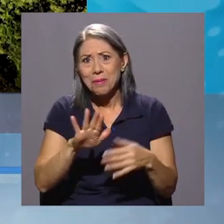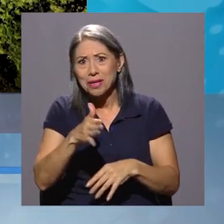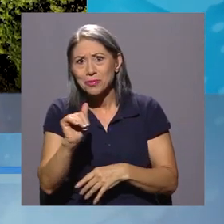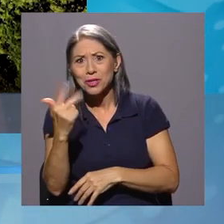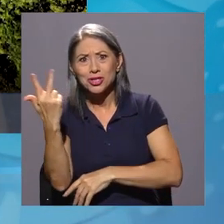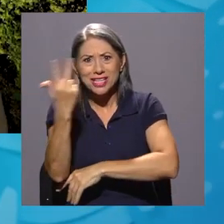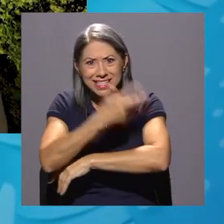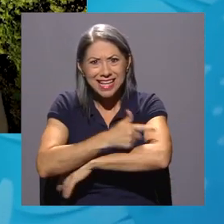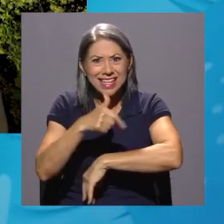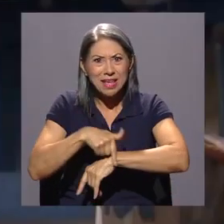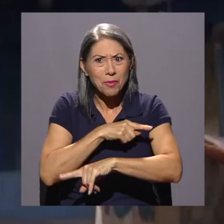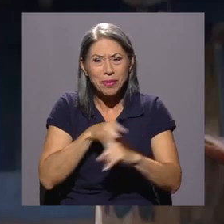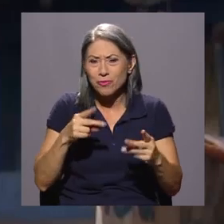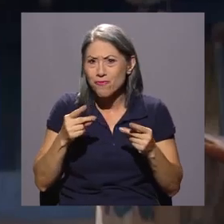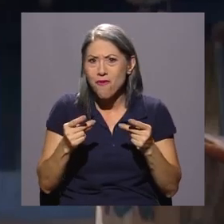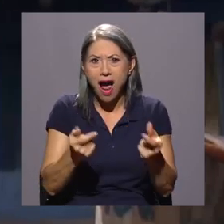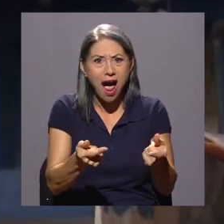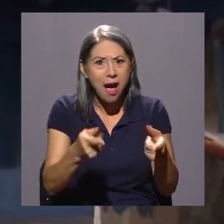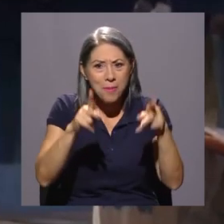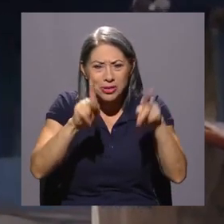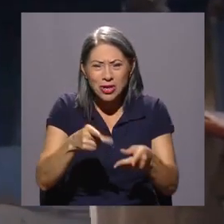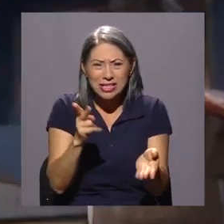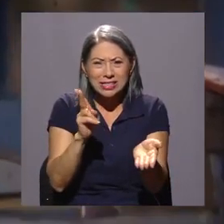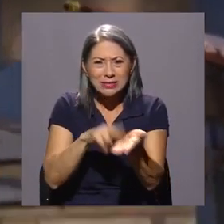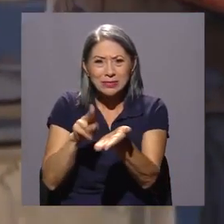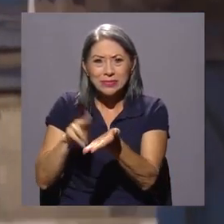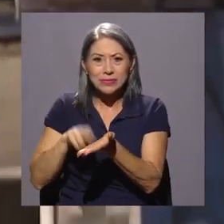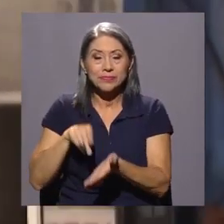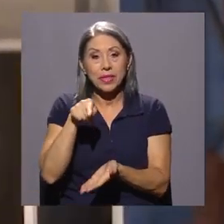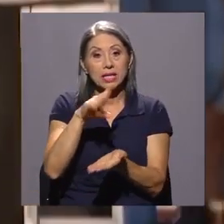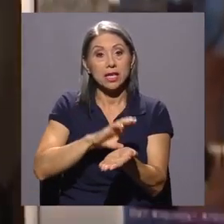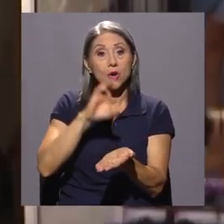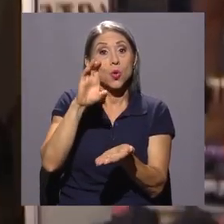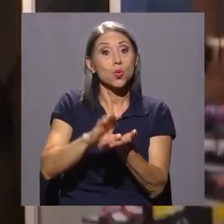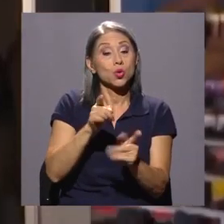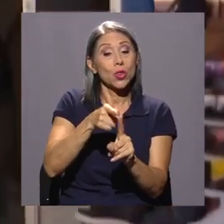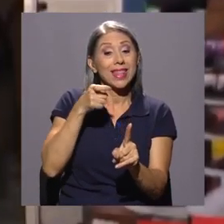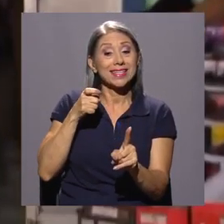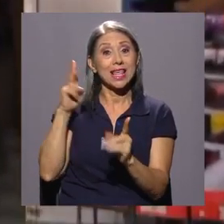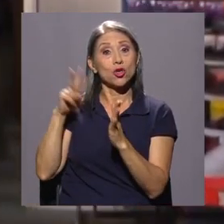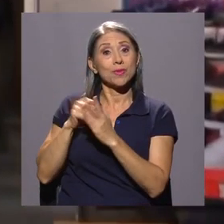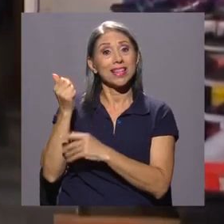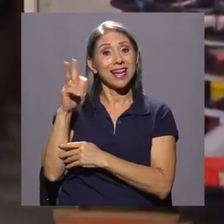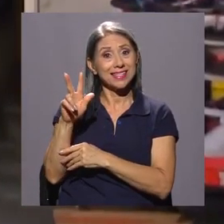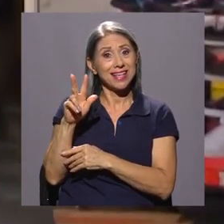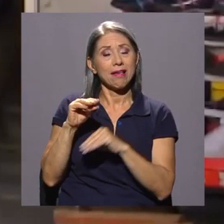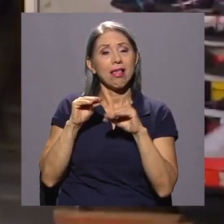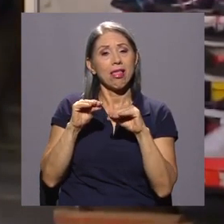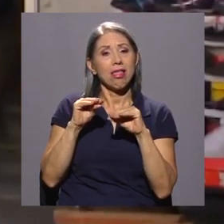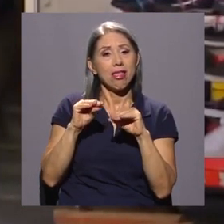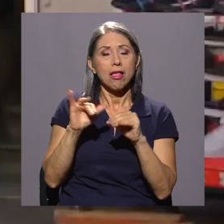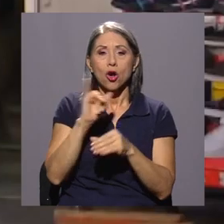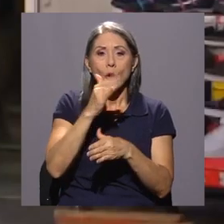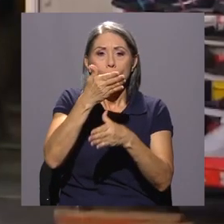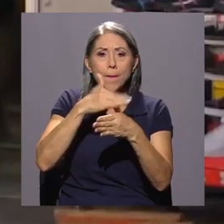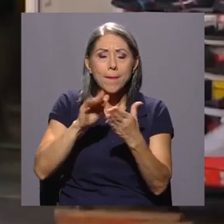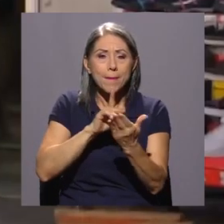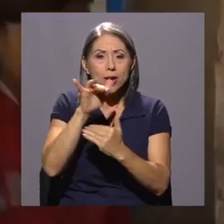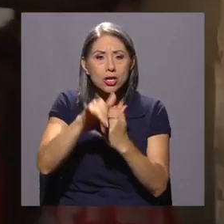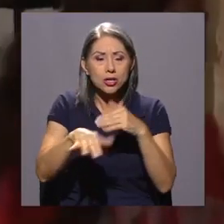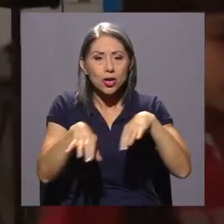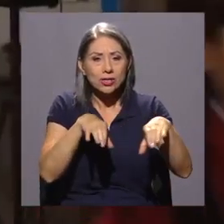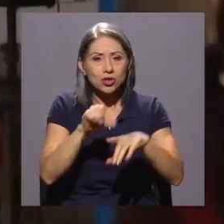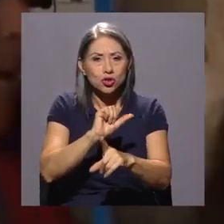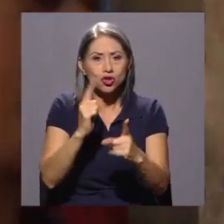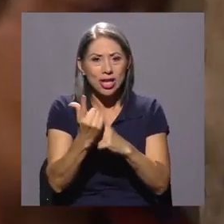certificado de aprovechamiento. Normalmente lo publicamos y al primer minuto de matrícula ya está totalmente